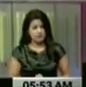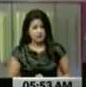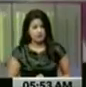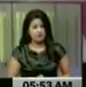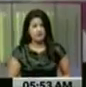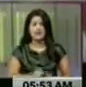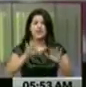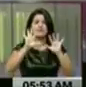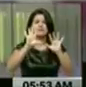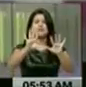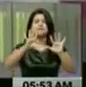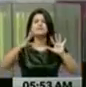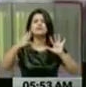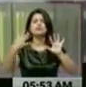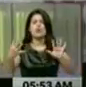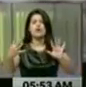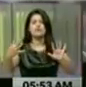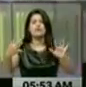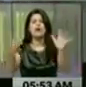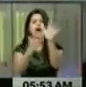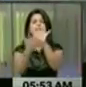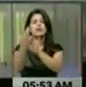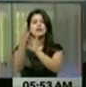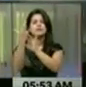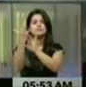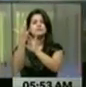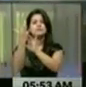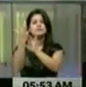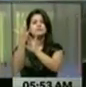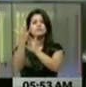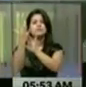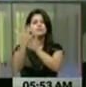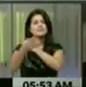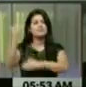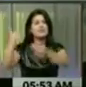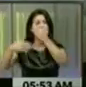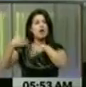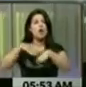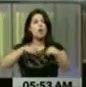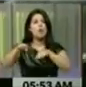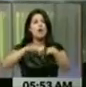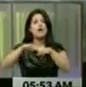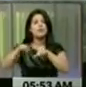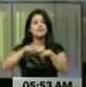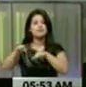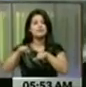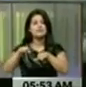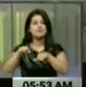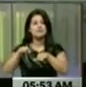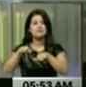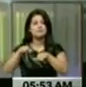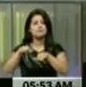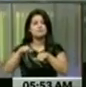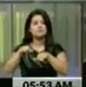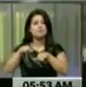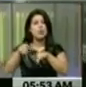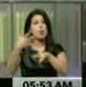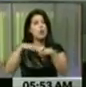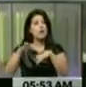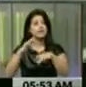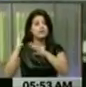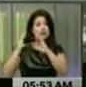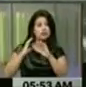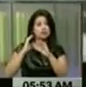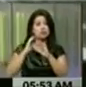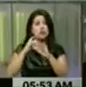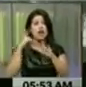19 de abril, era jueves santo, y la rebelión se dio en todos